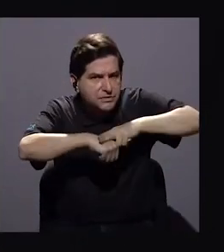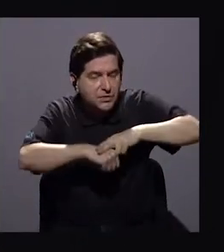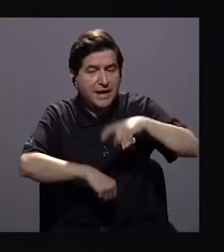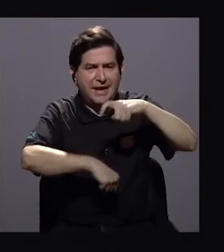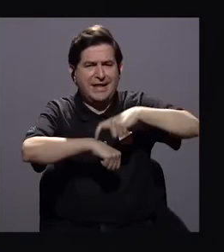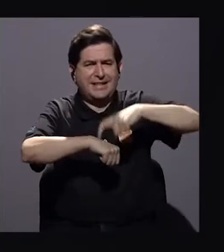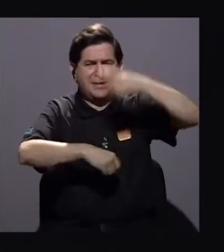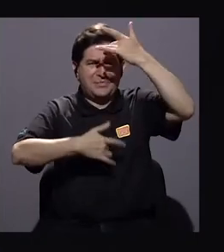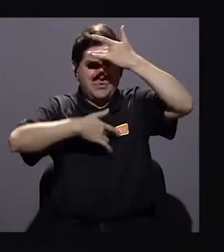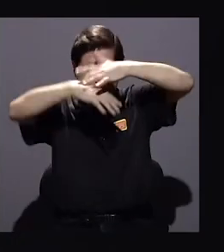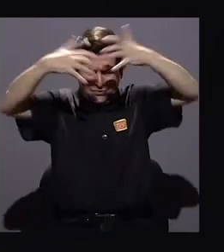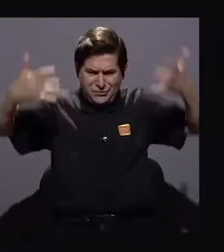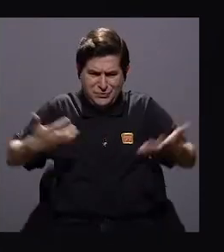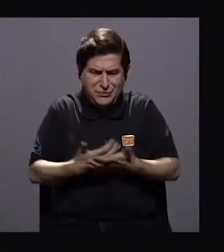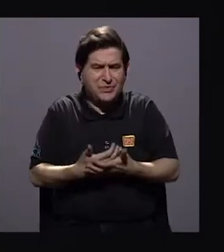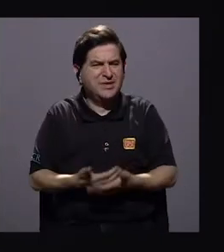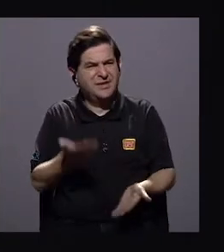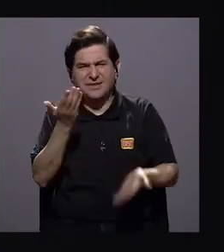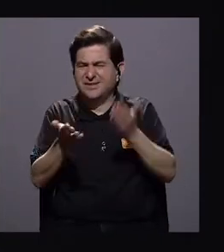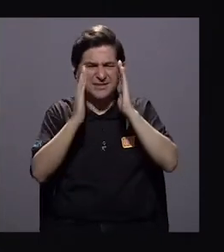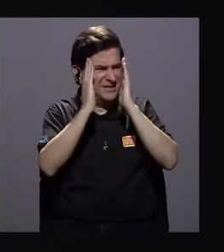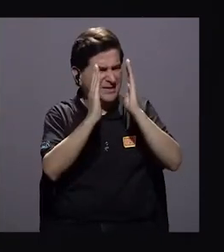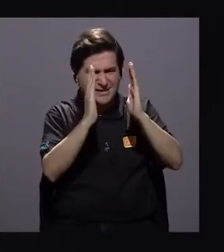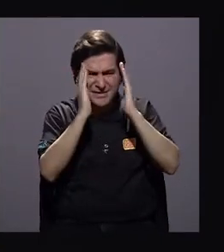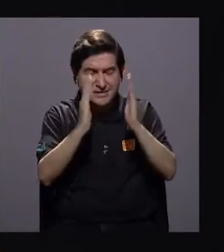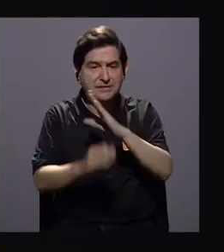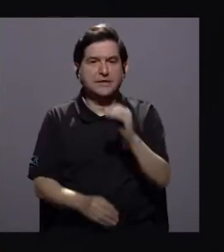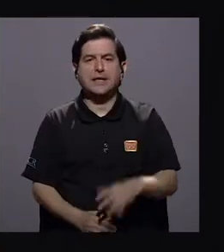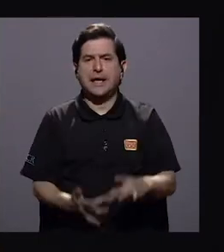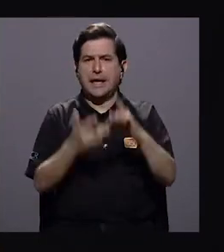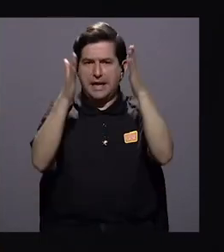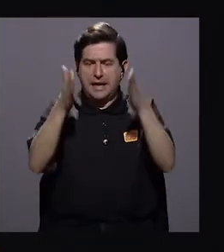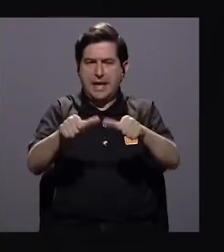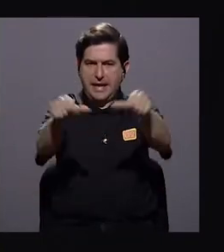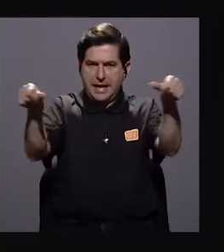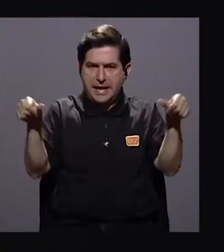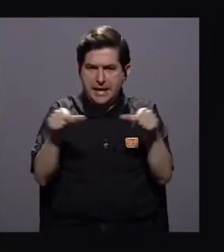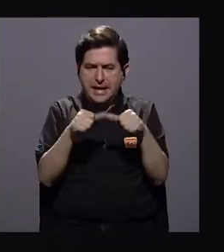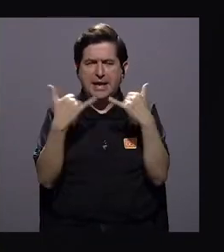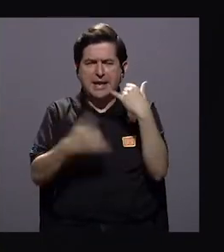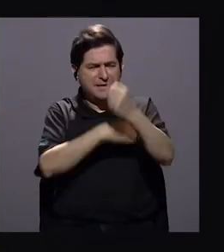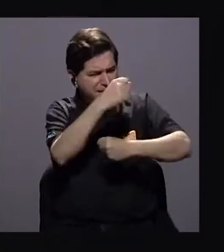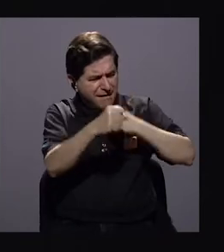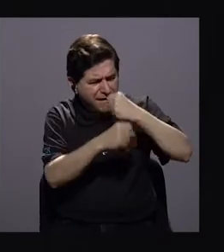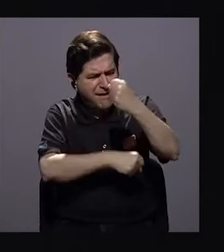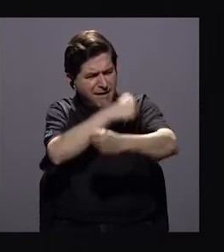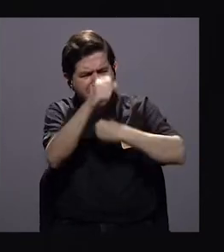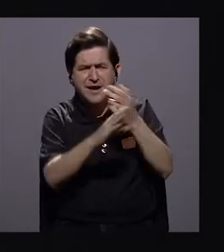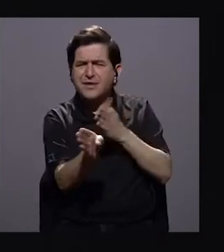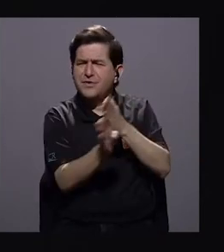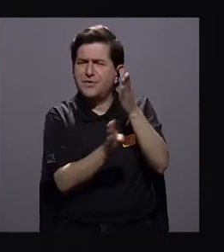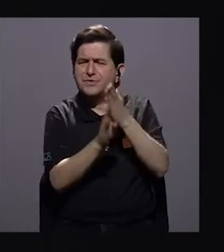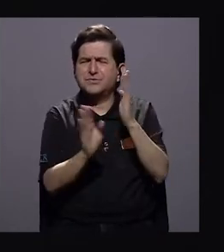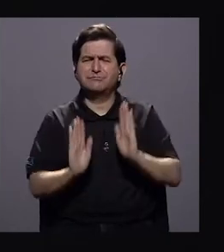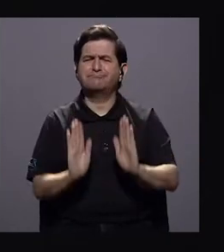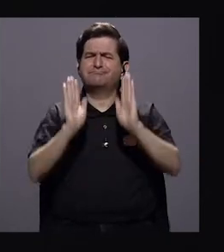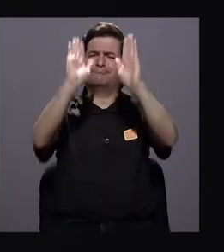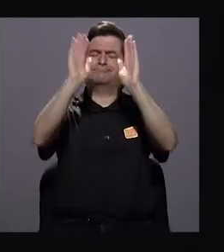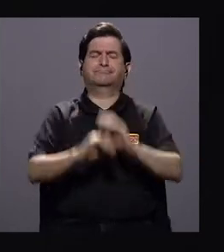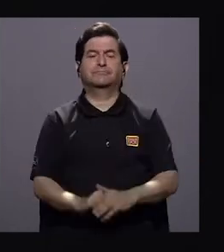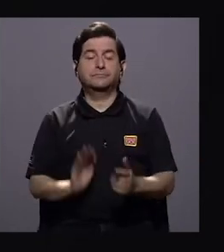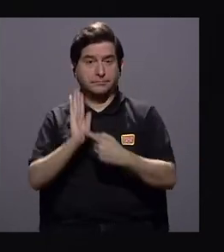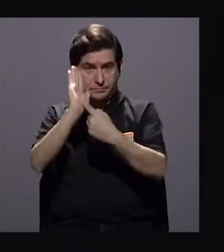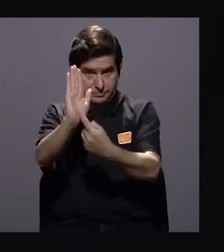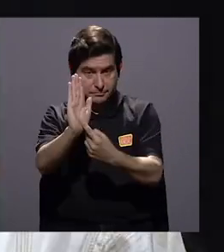en época de pandemia, poco atendido y con un experto en el área desde hace muchos años con una trayectoria increíble.